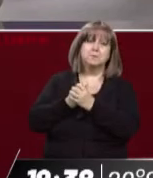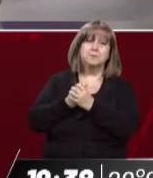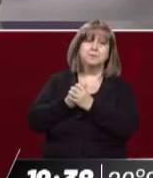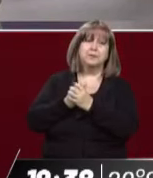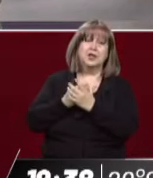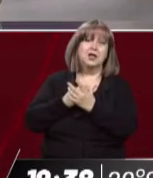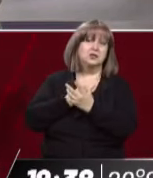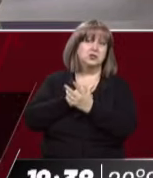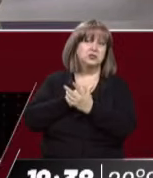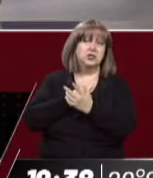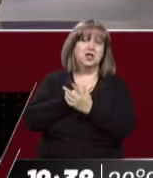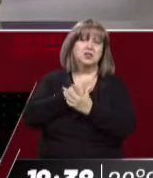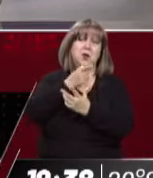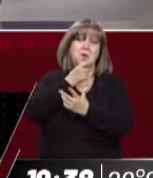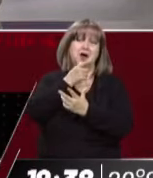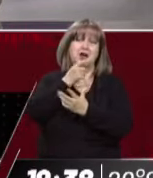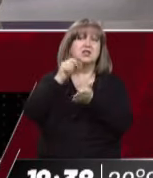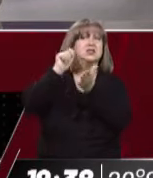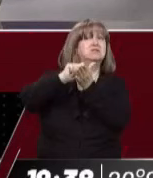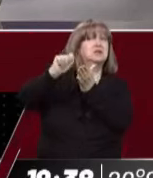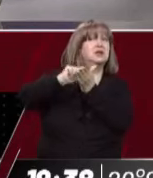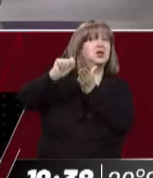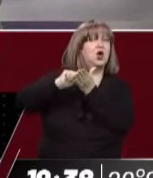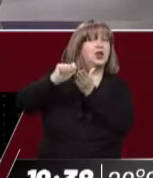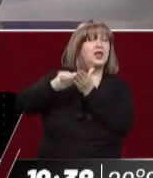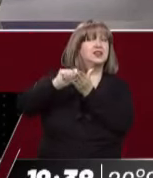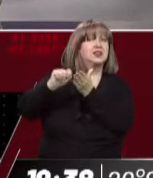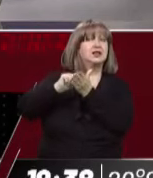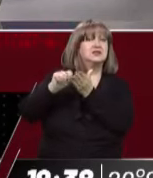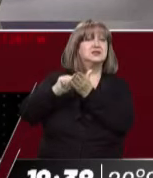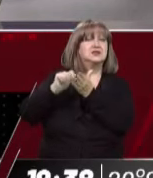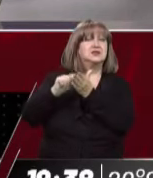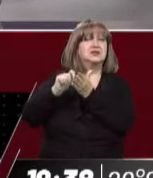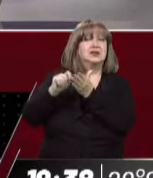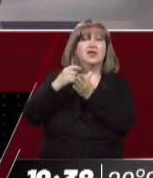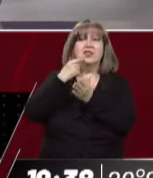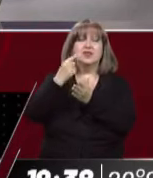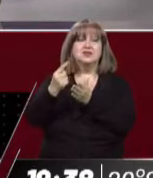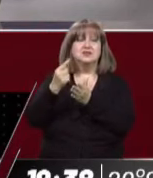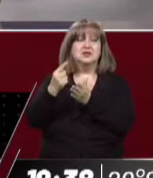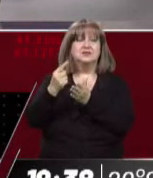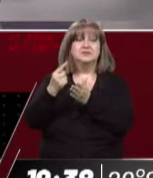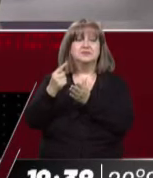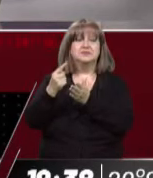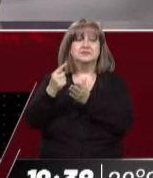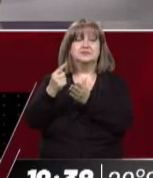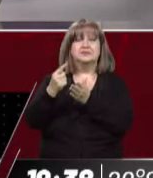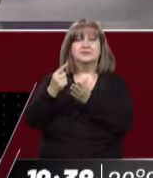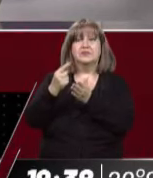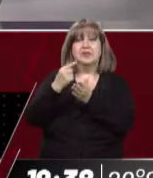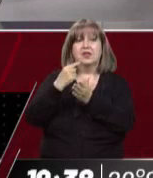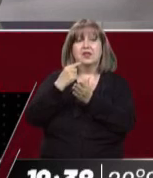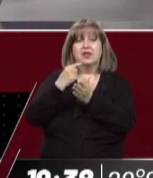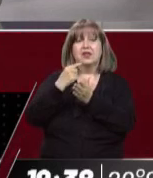no pensado por los guionistas, claramente, pero no por eso es menos válido, me parece.